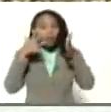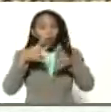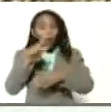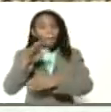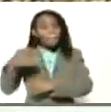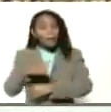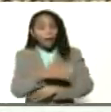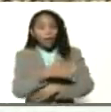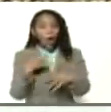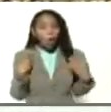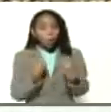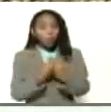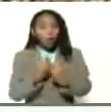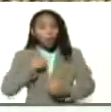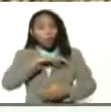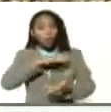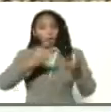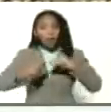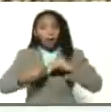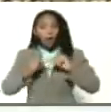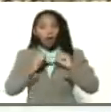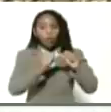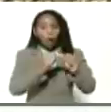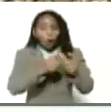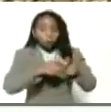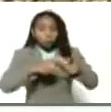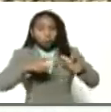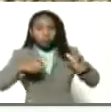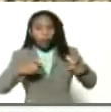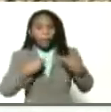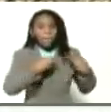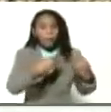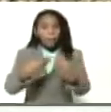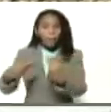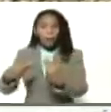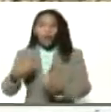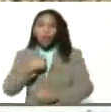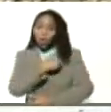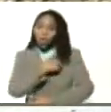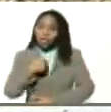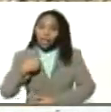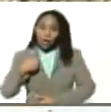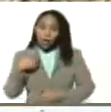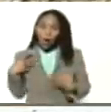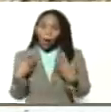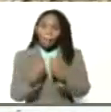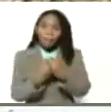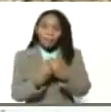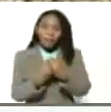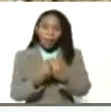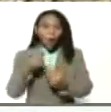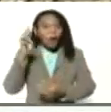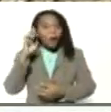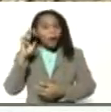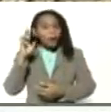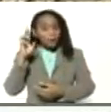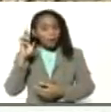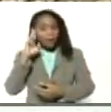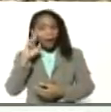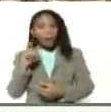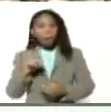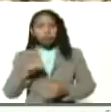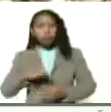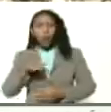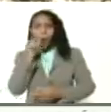junto, a nuestros CLAC, seguir aumentando la distribución de pescado. Yo quisiera que el compañero Rafael también pudiera hablar